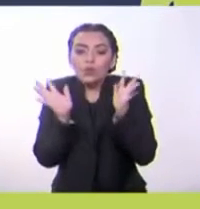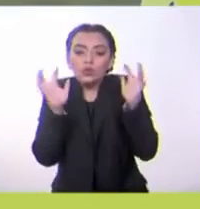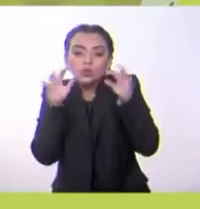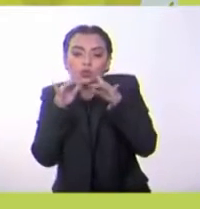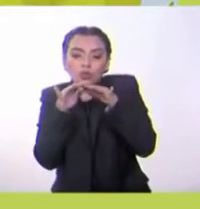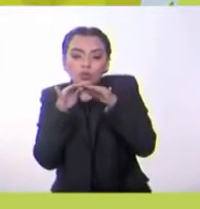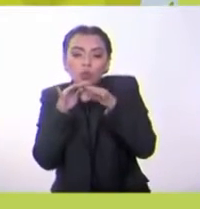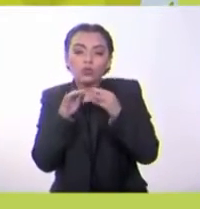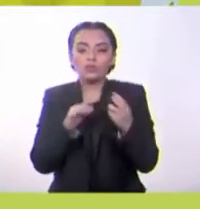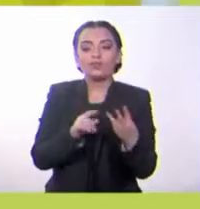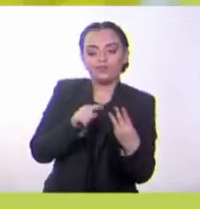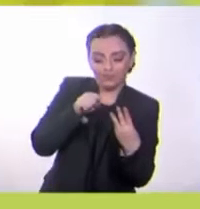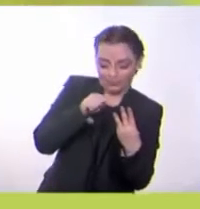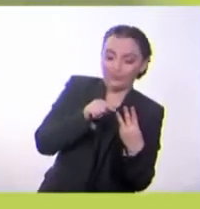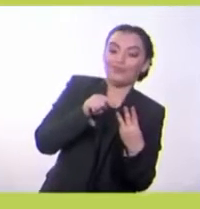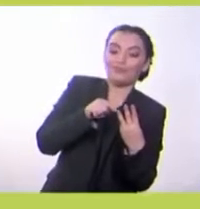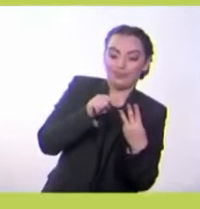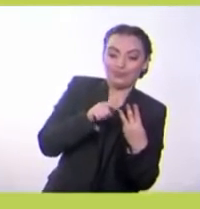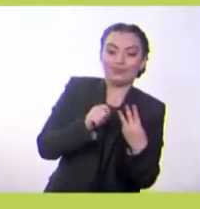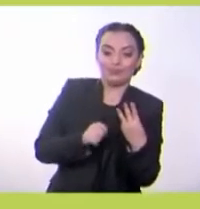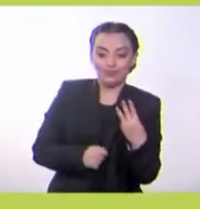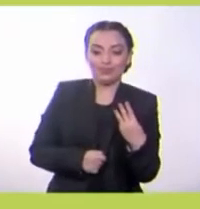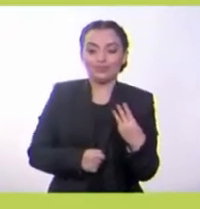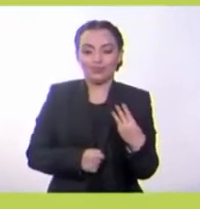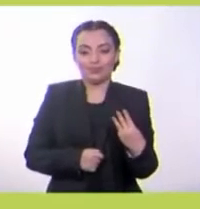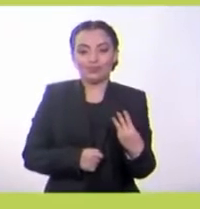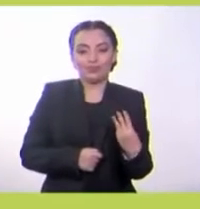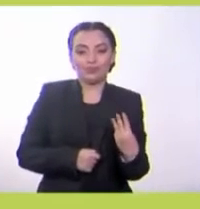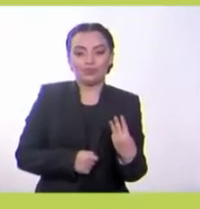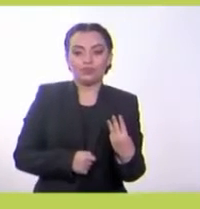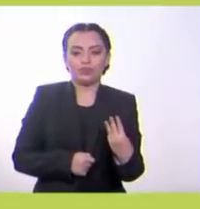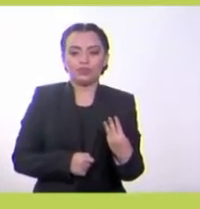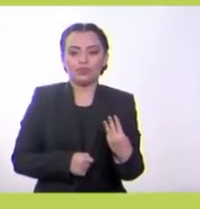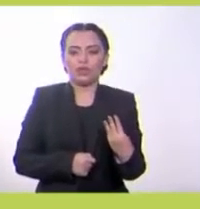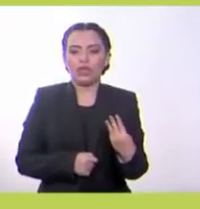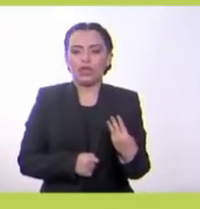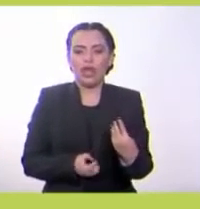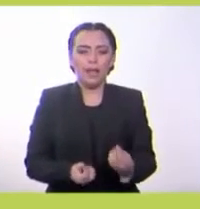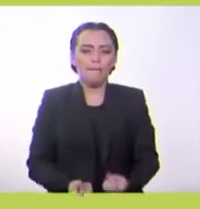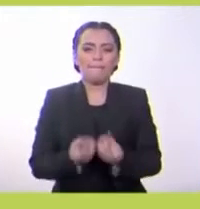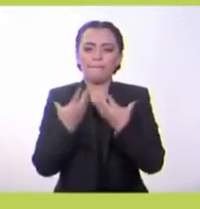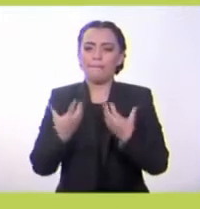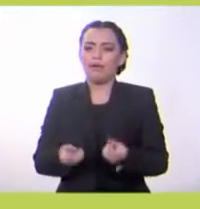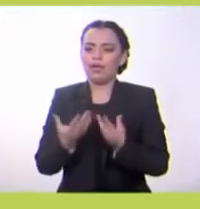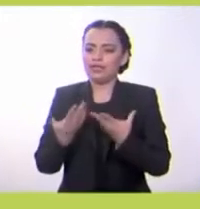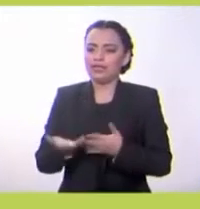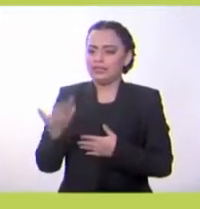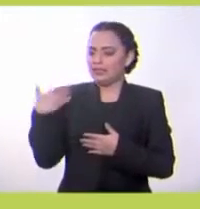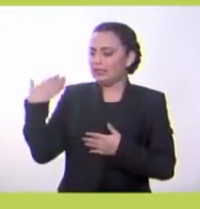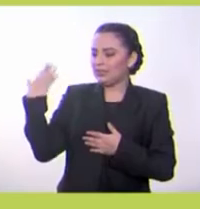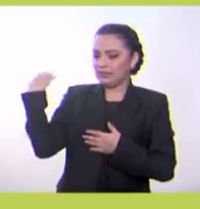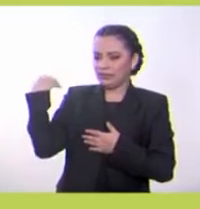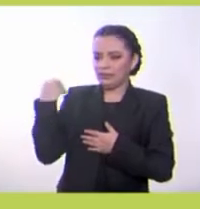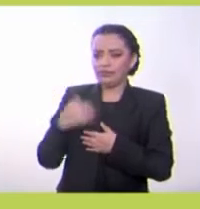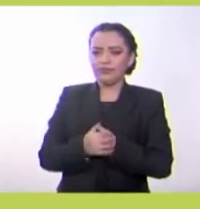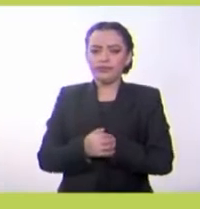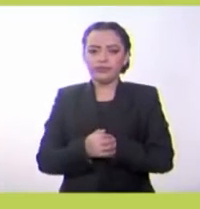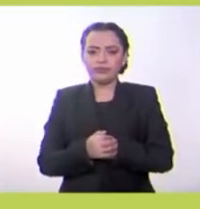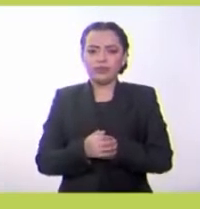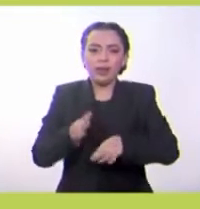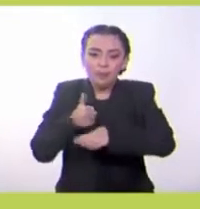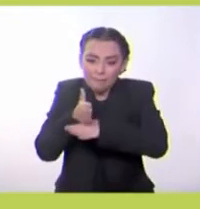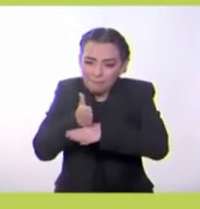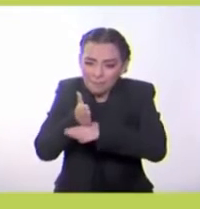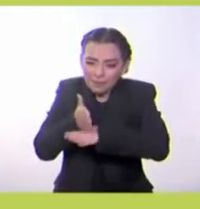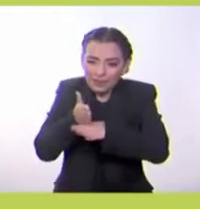¡Genial! Ahora, ¿qué tienen en común las plantas que acabamos de listar? A. Producen madera